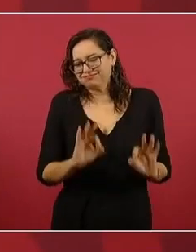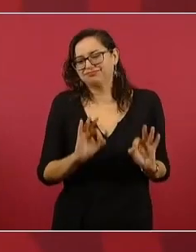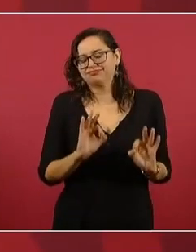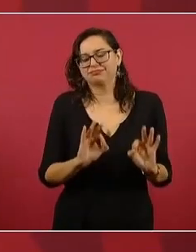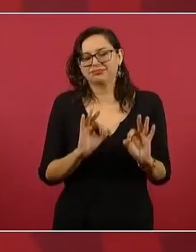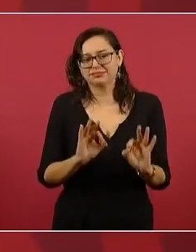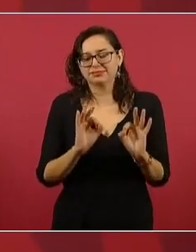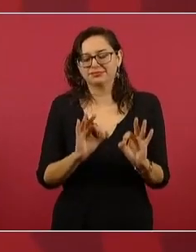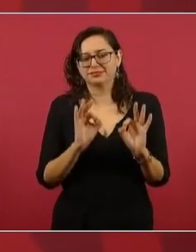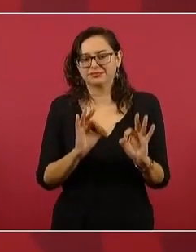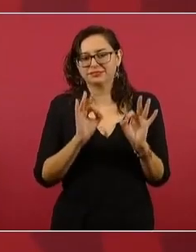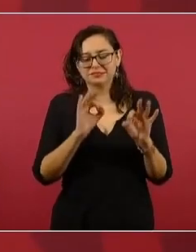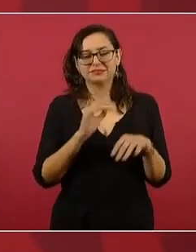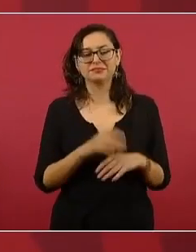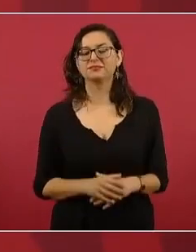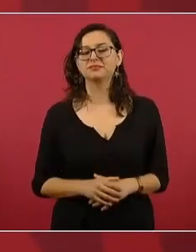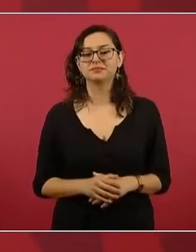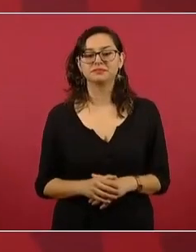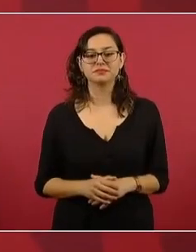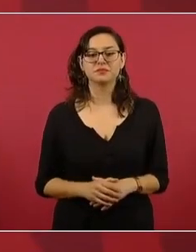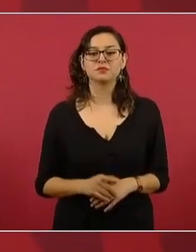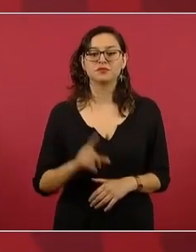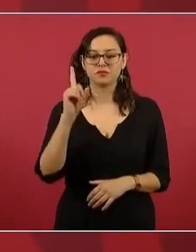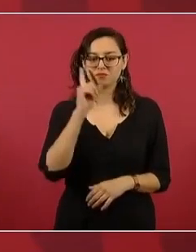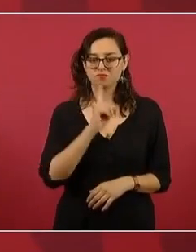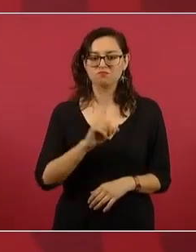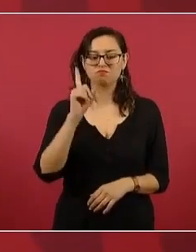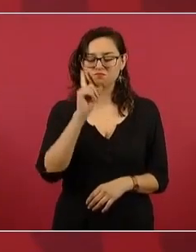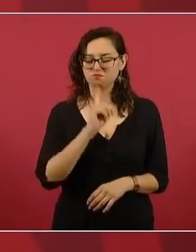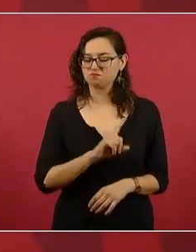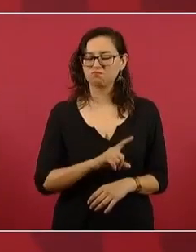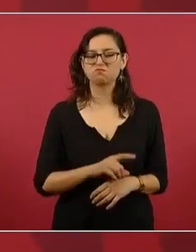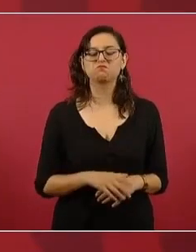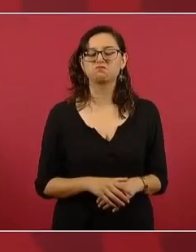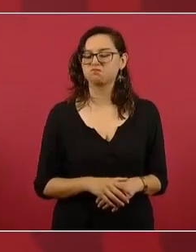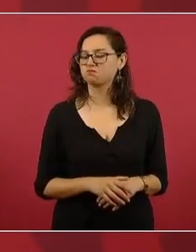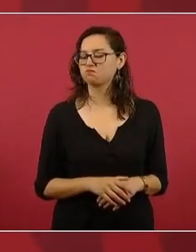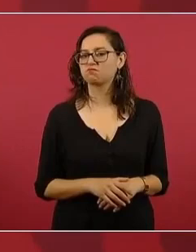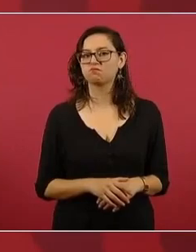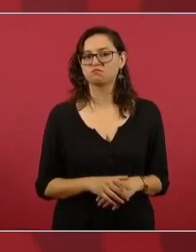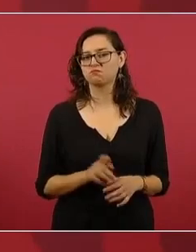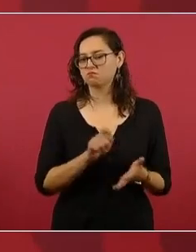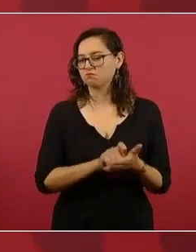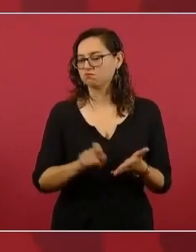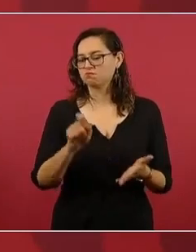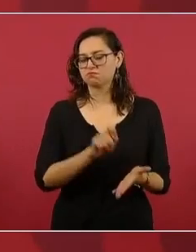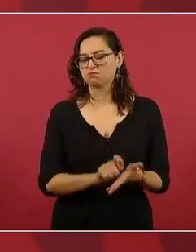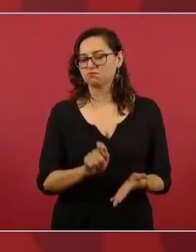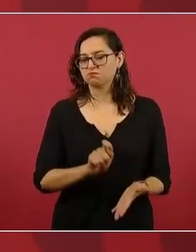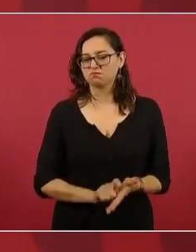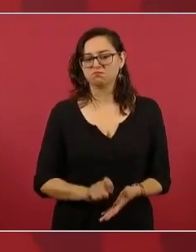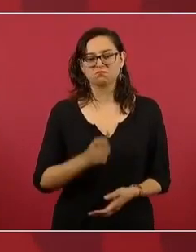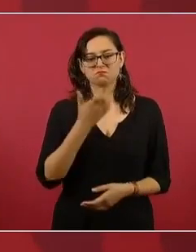una extraordinaria escritora,